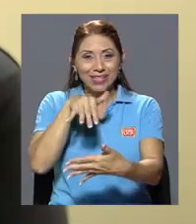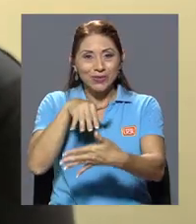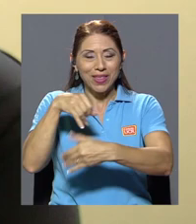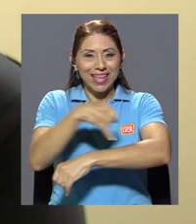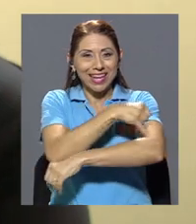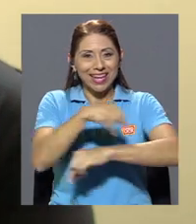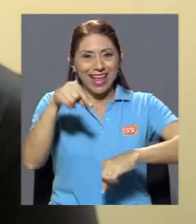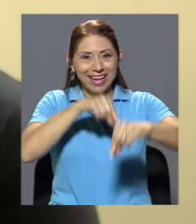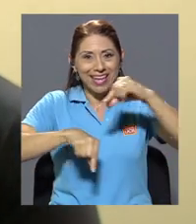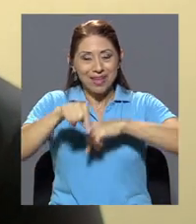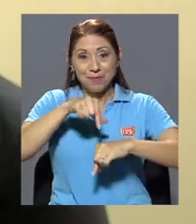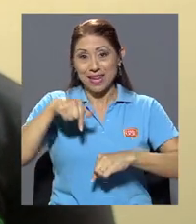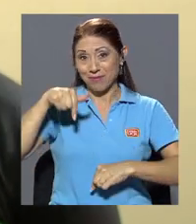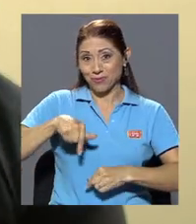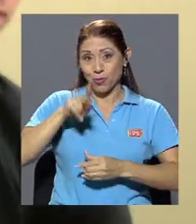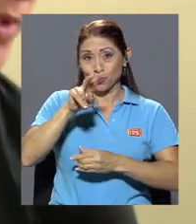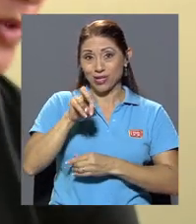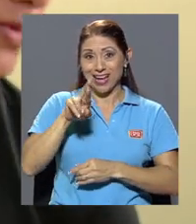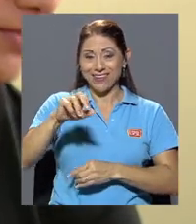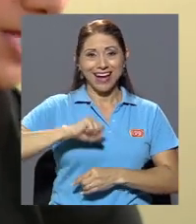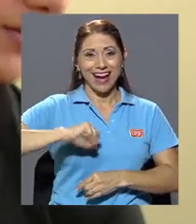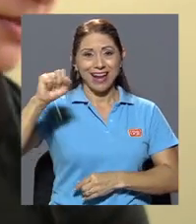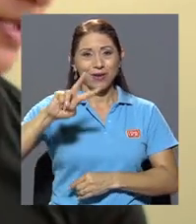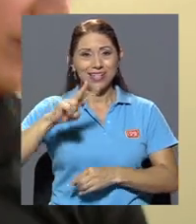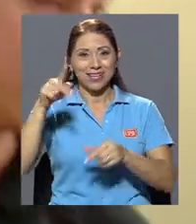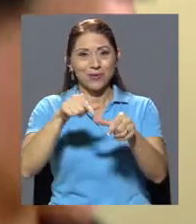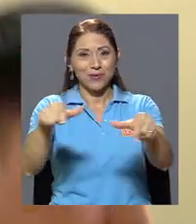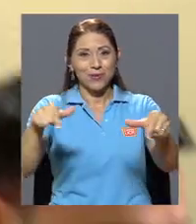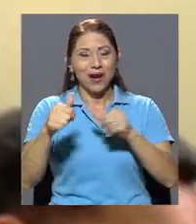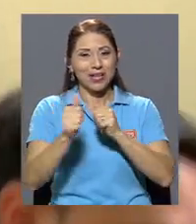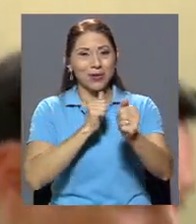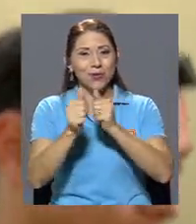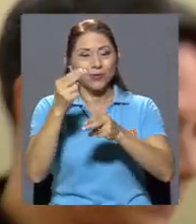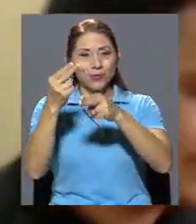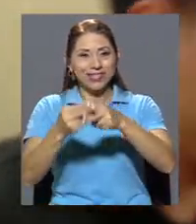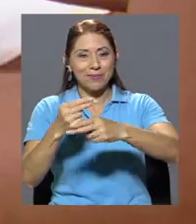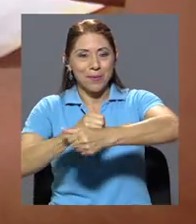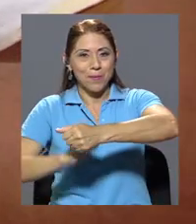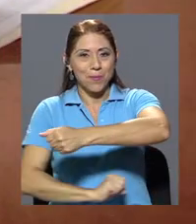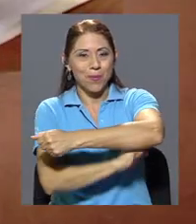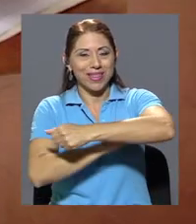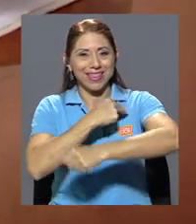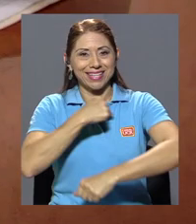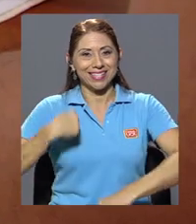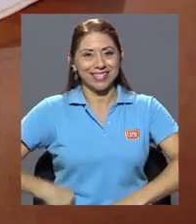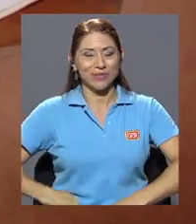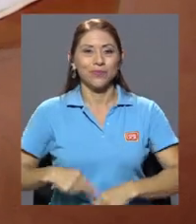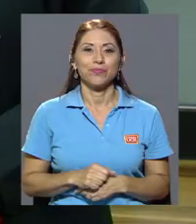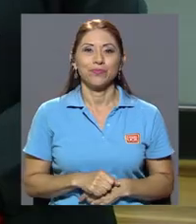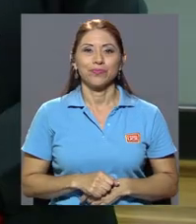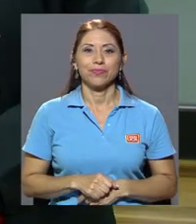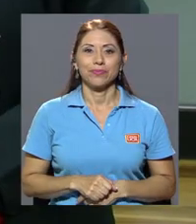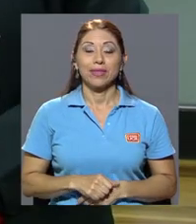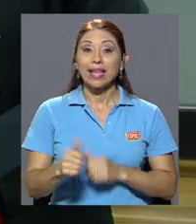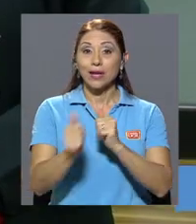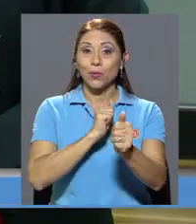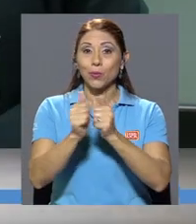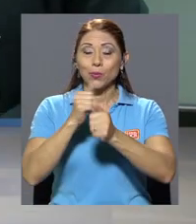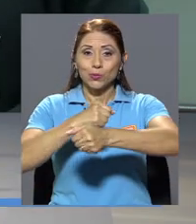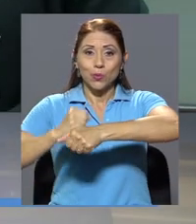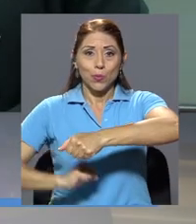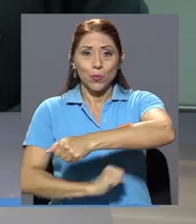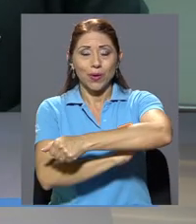Química en la UCR y fue la ganadora del segundo lugar del concurso Puente Chino. El concurso Puente